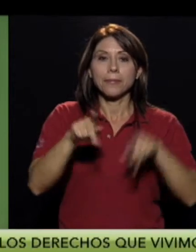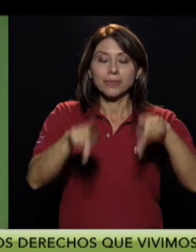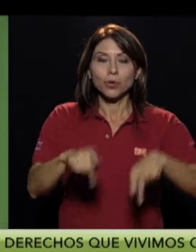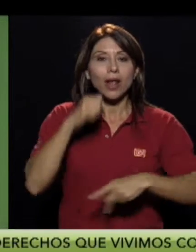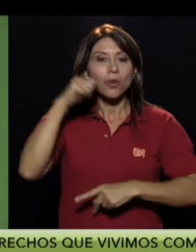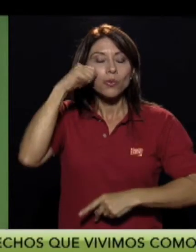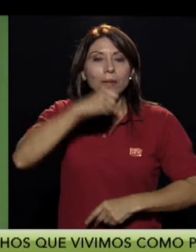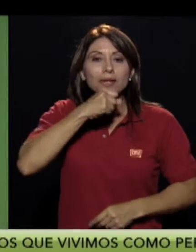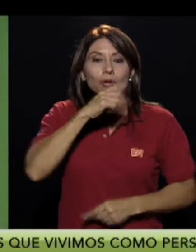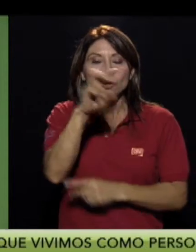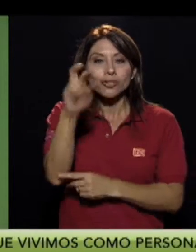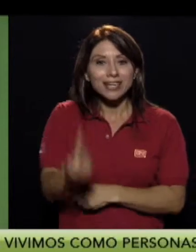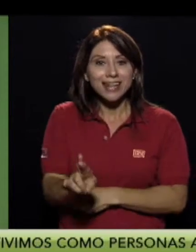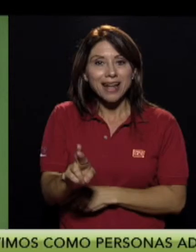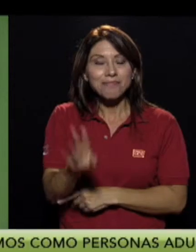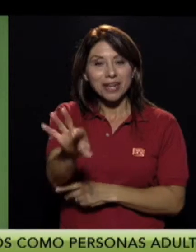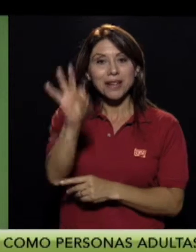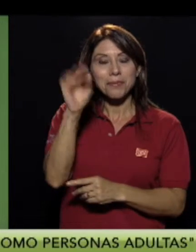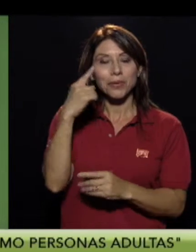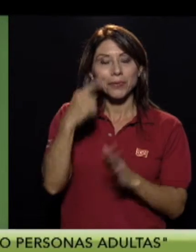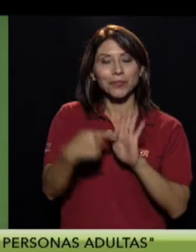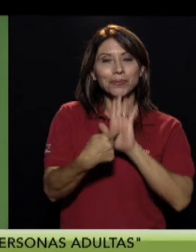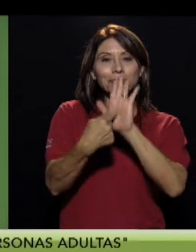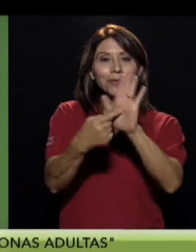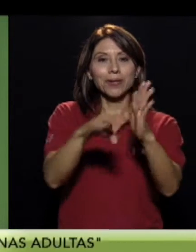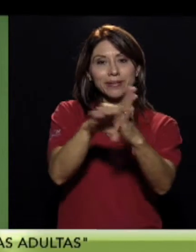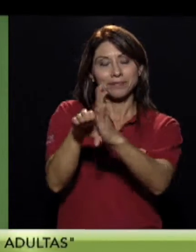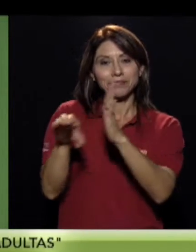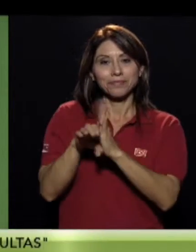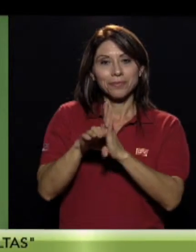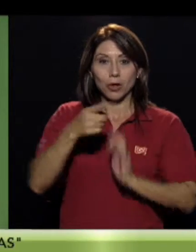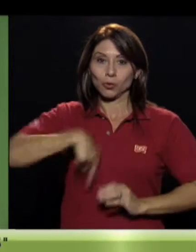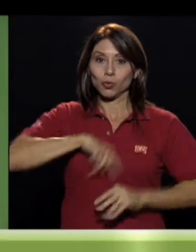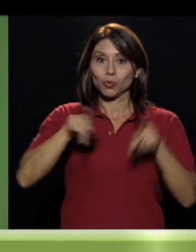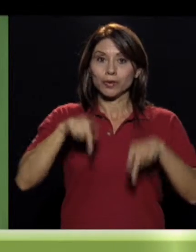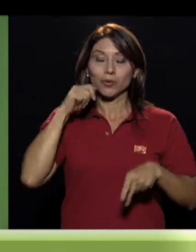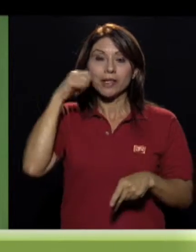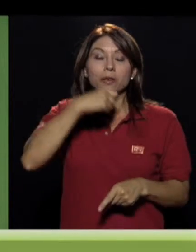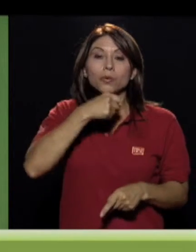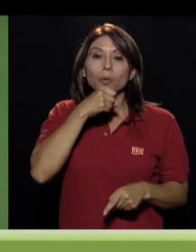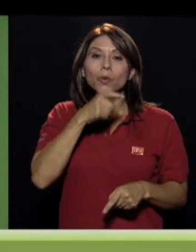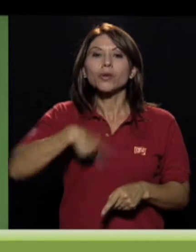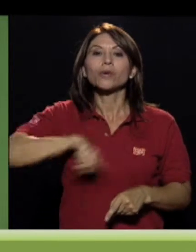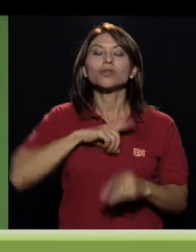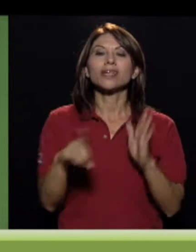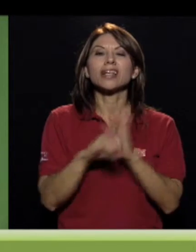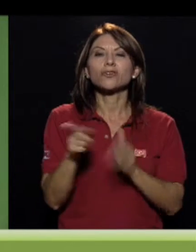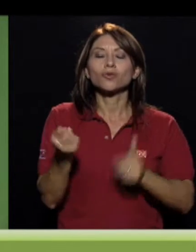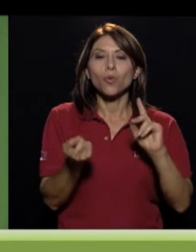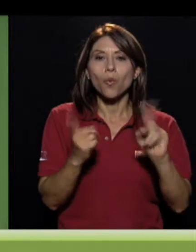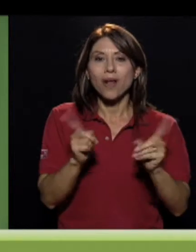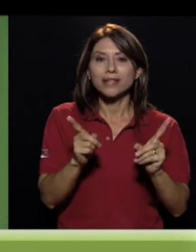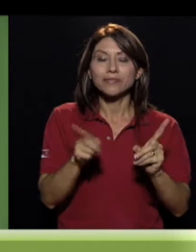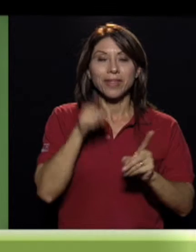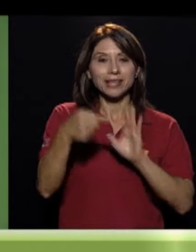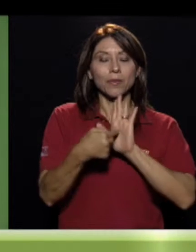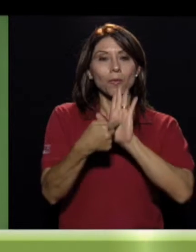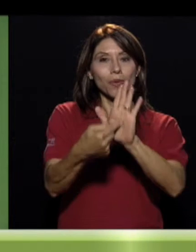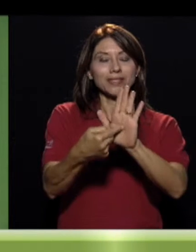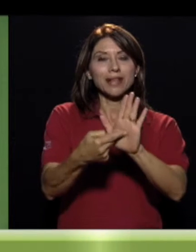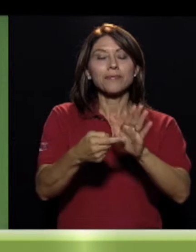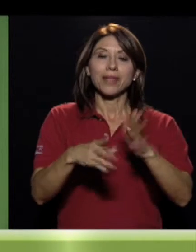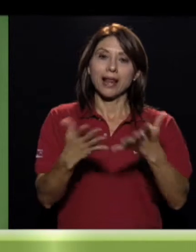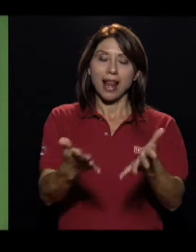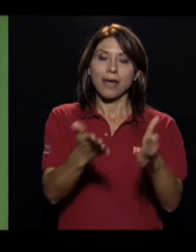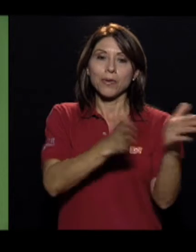población adulta mayor en Costa Rica, le invito a visitar la exposición fotográfica Los derechos que vivimos como personas adultas. Esta